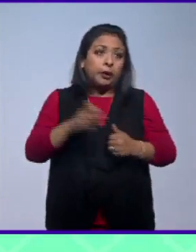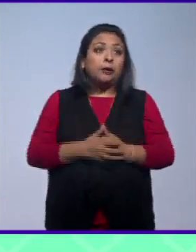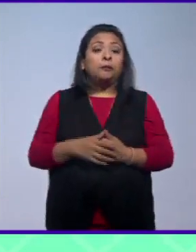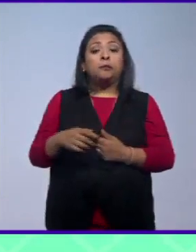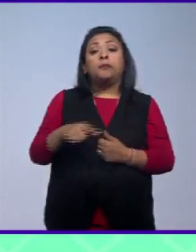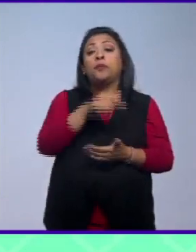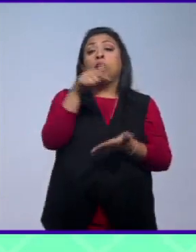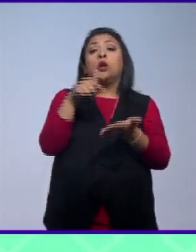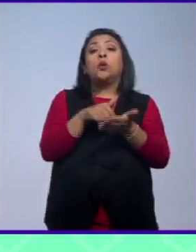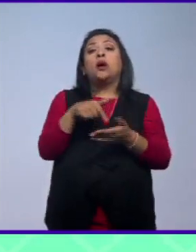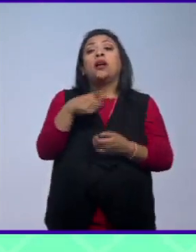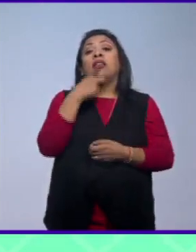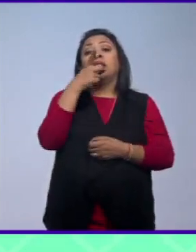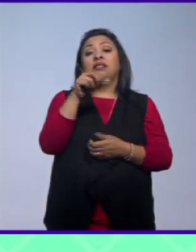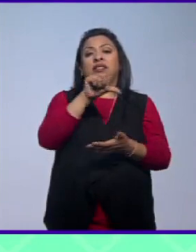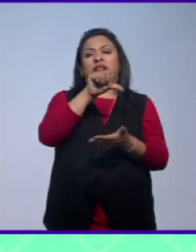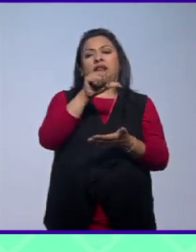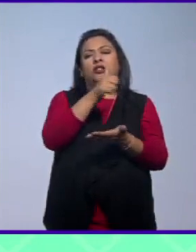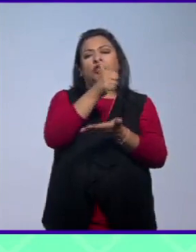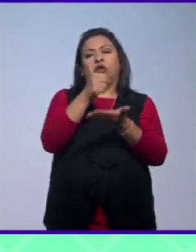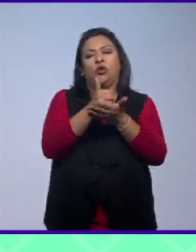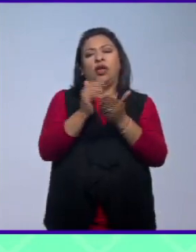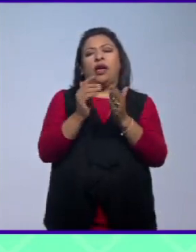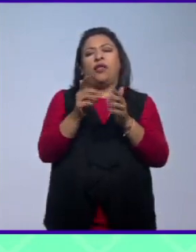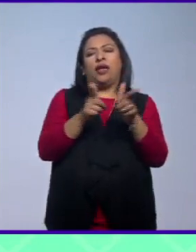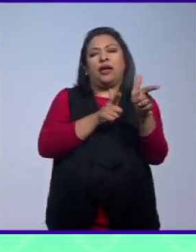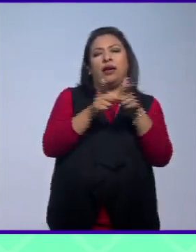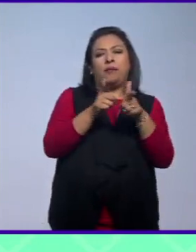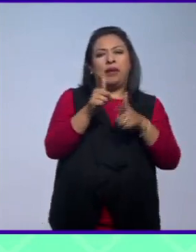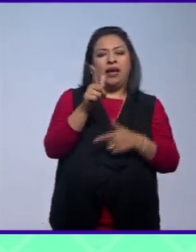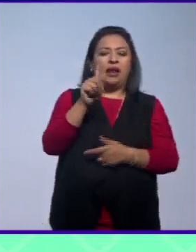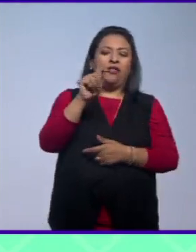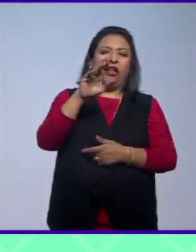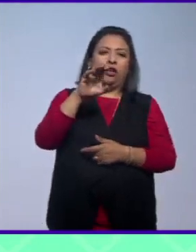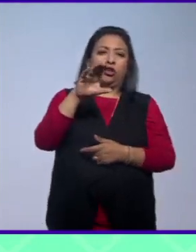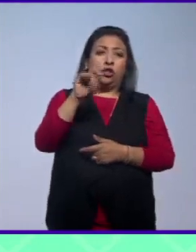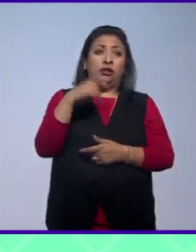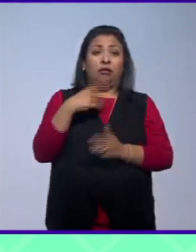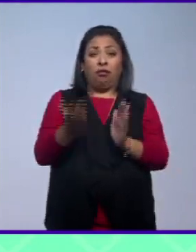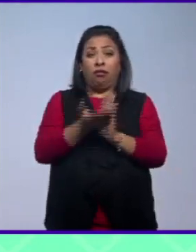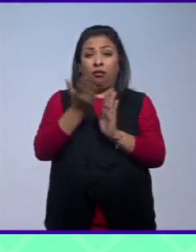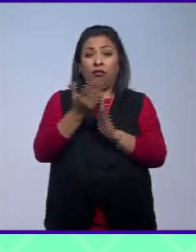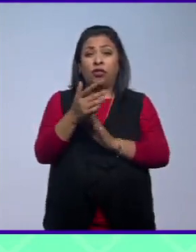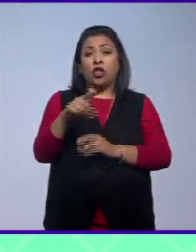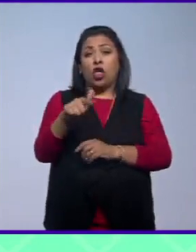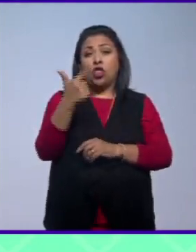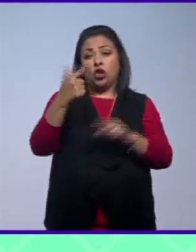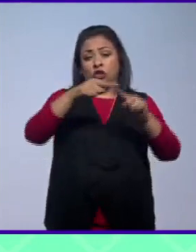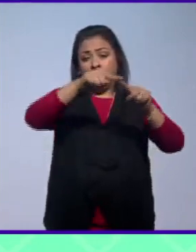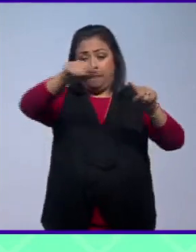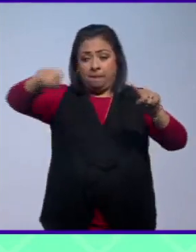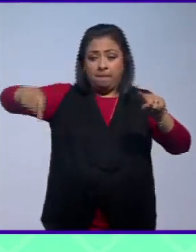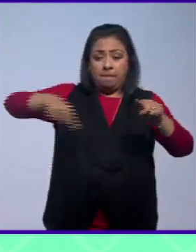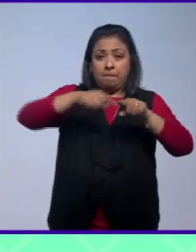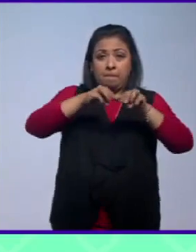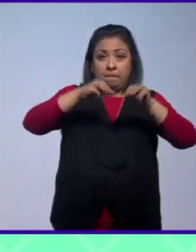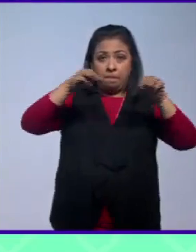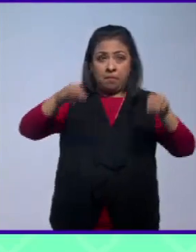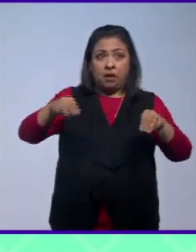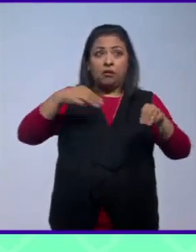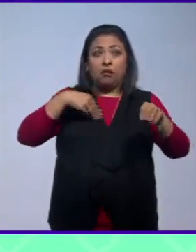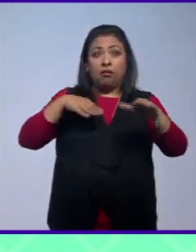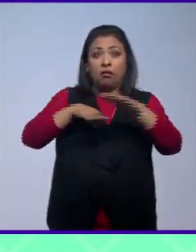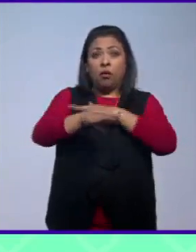Ubicado en lo que se considera la ciudad gemela de Tenochtitlan esta construcción tiene 12 metros de diámetro y una plataforma de